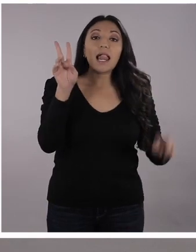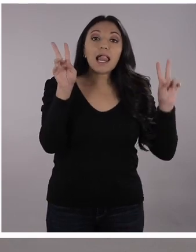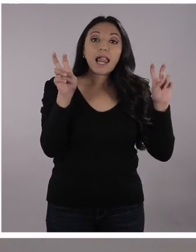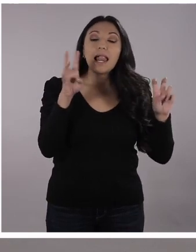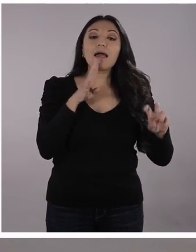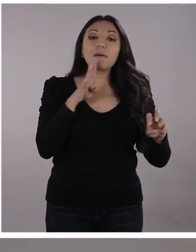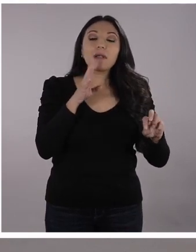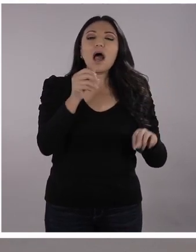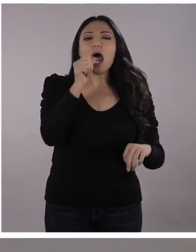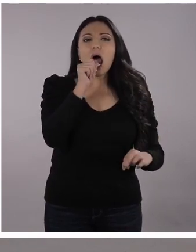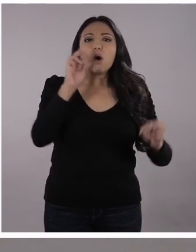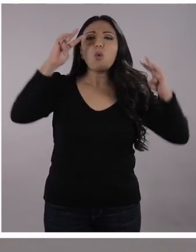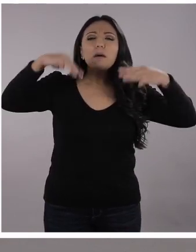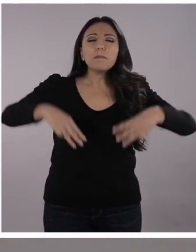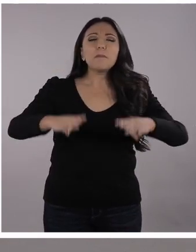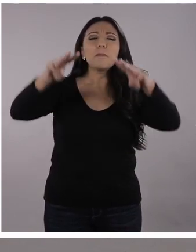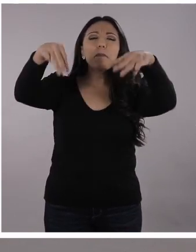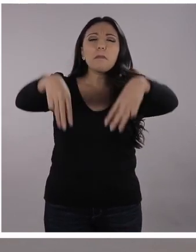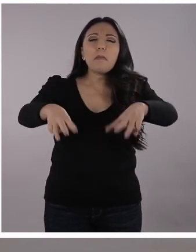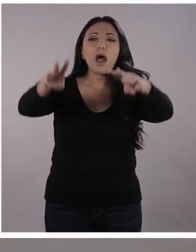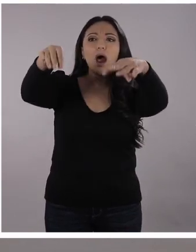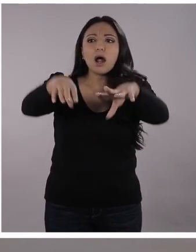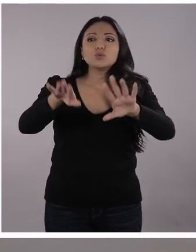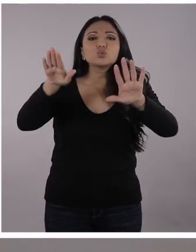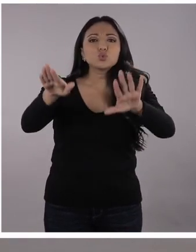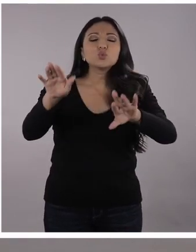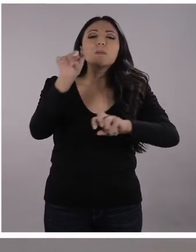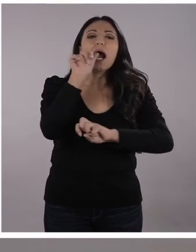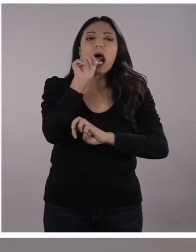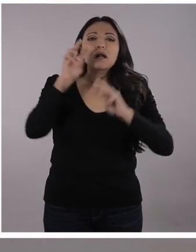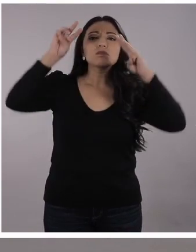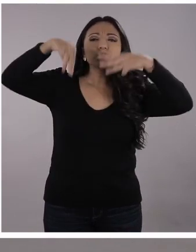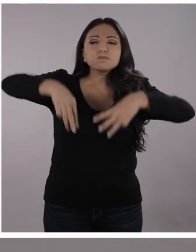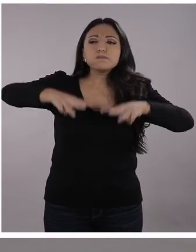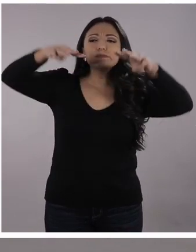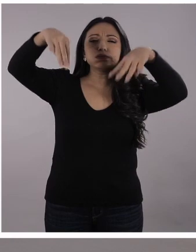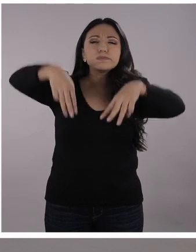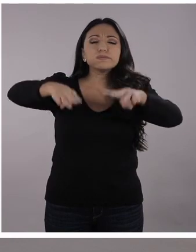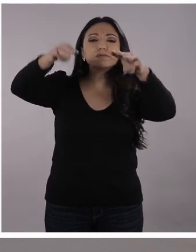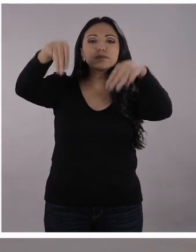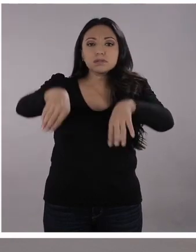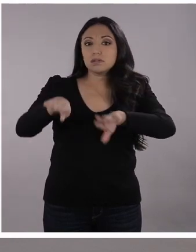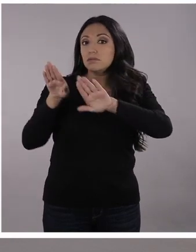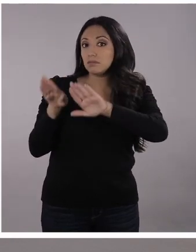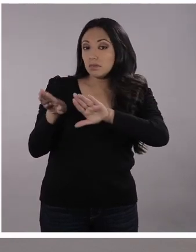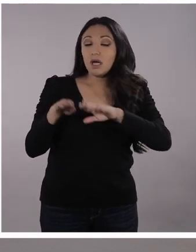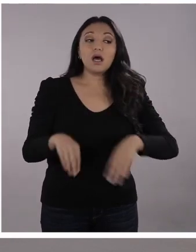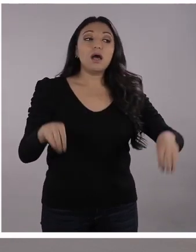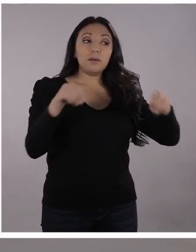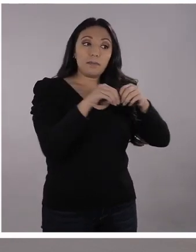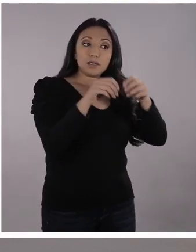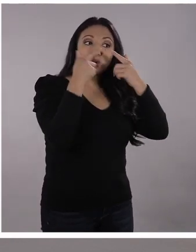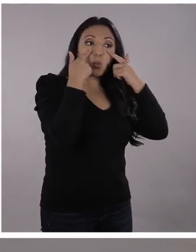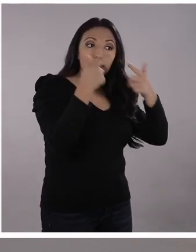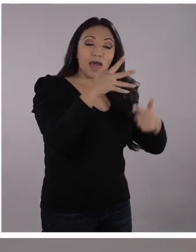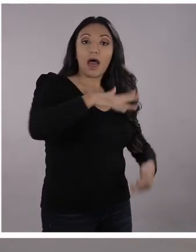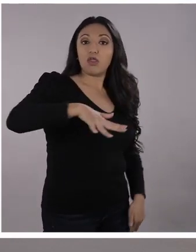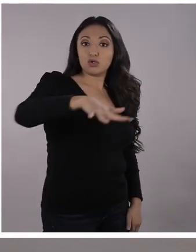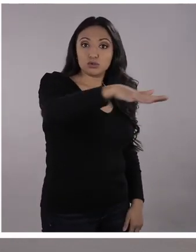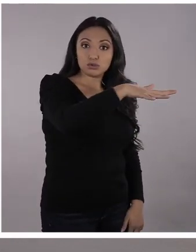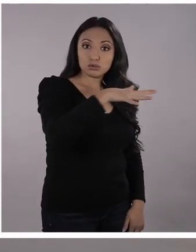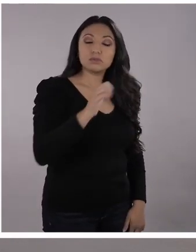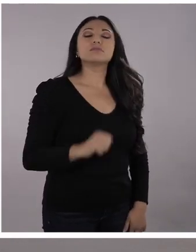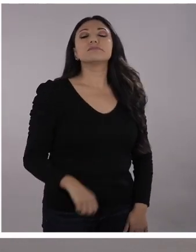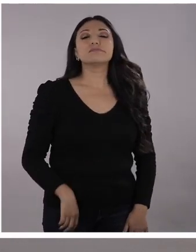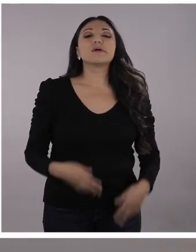sobre los océanos, los mares y sus corrientes marinas. Pero también vamos a hablar de los cuidados del océano. Pero por supuesto,